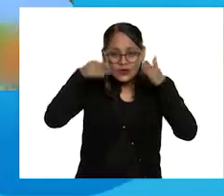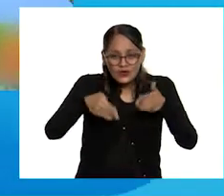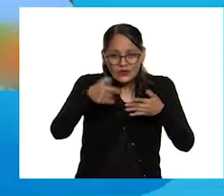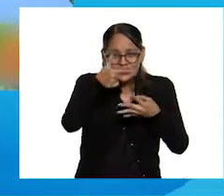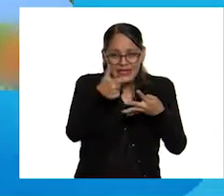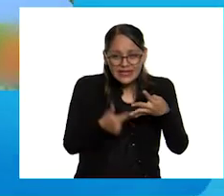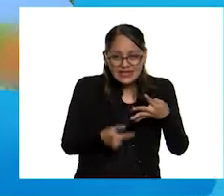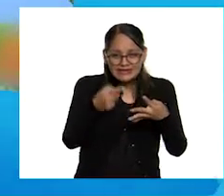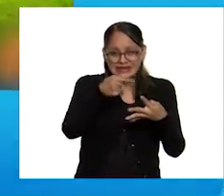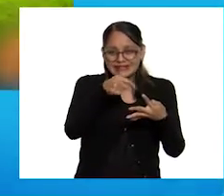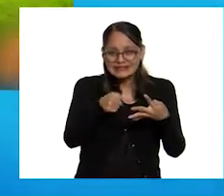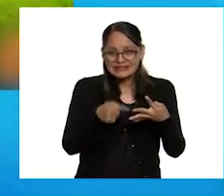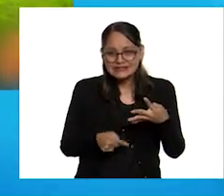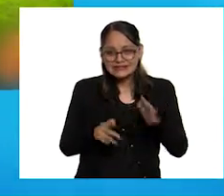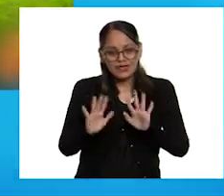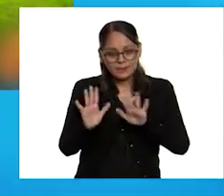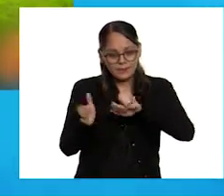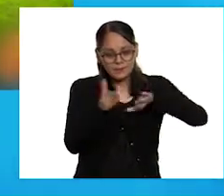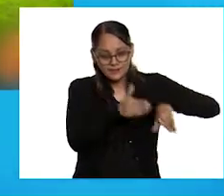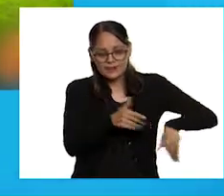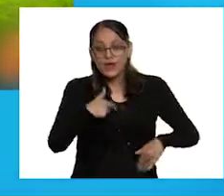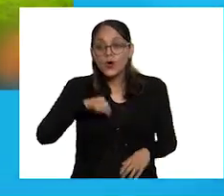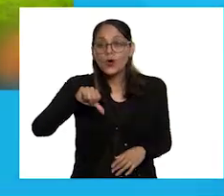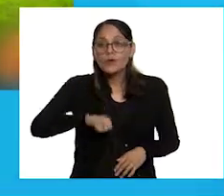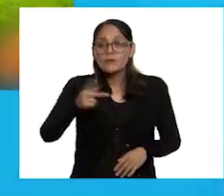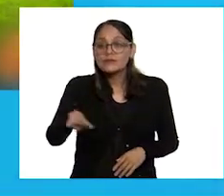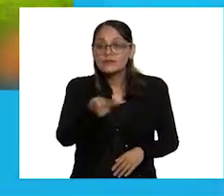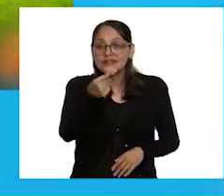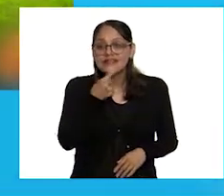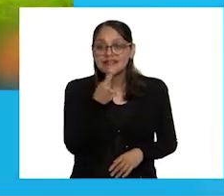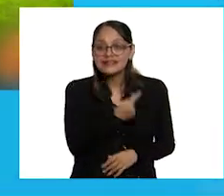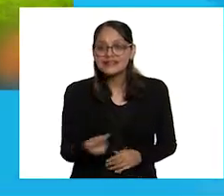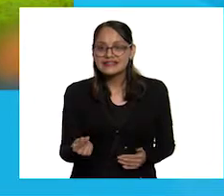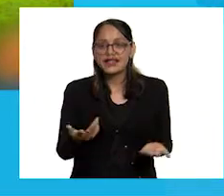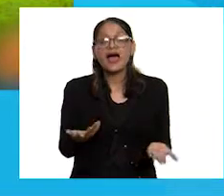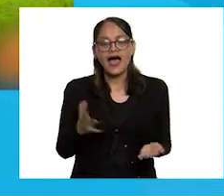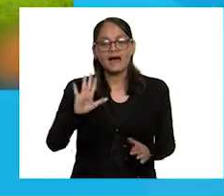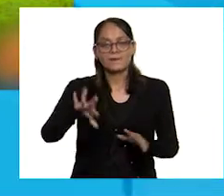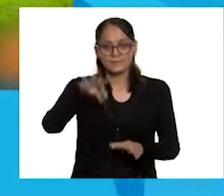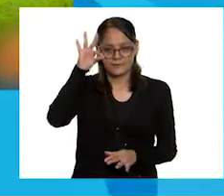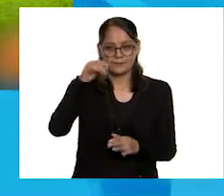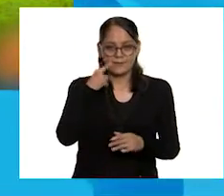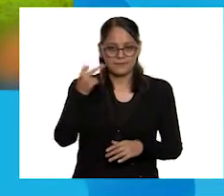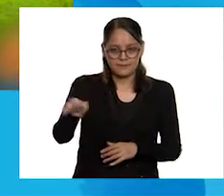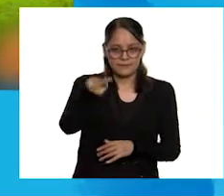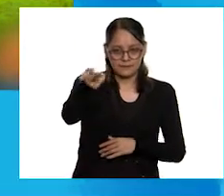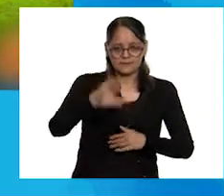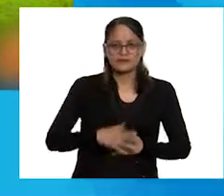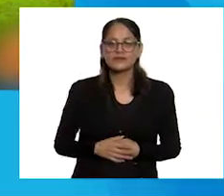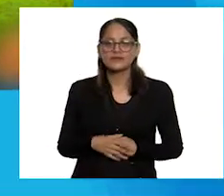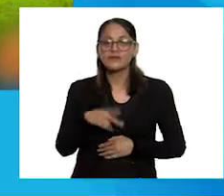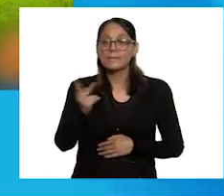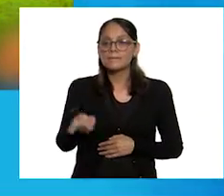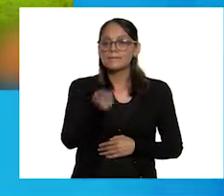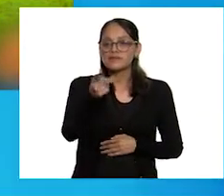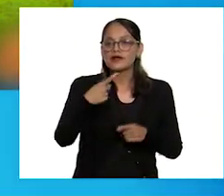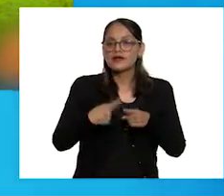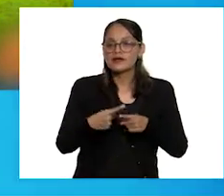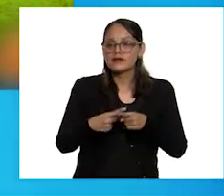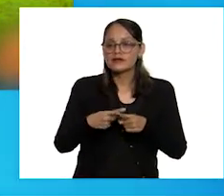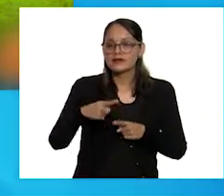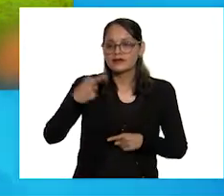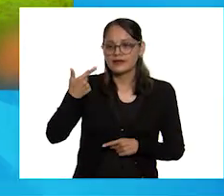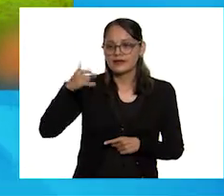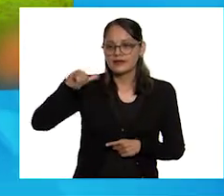en la lista del súper. A ver dónde la puse. Ah, sí, aquí está. Y dice, esta pregunta la manda